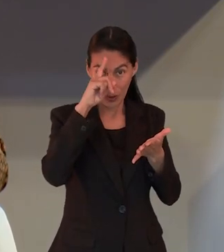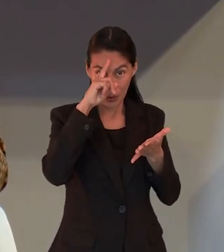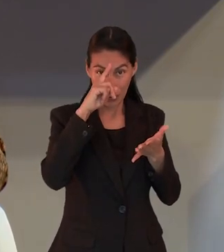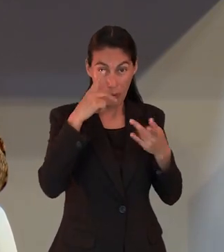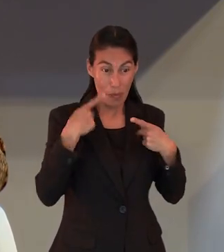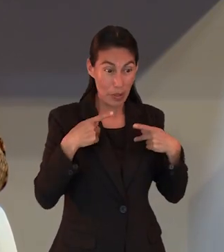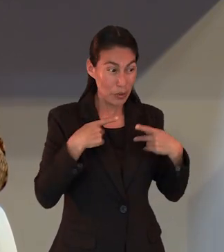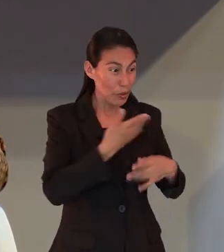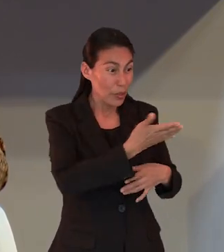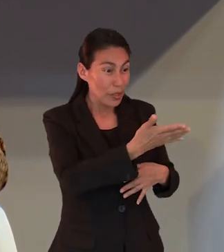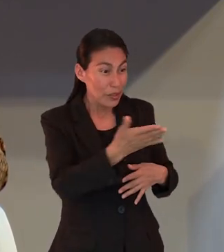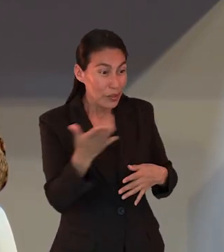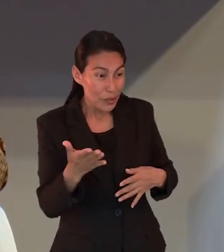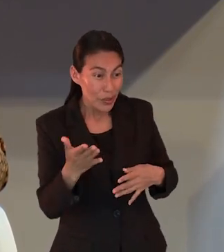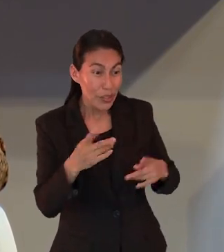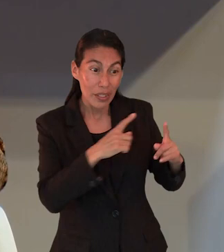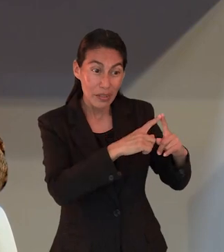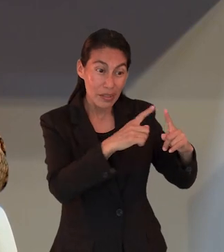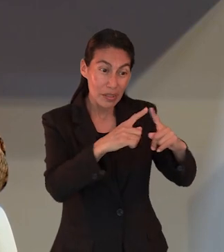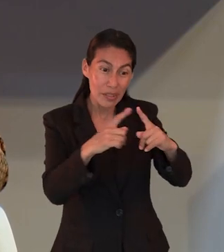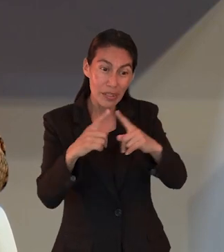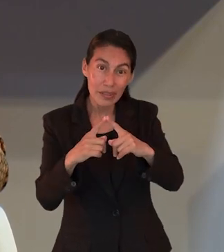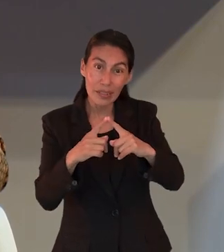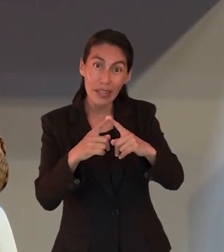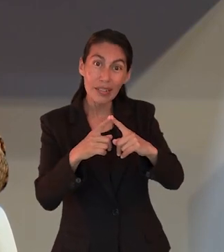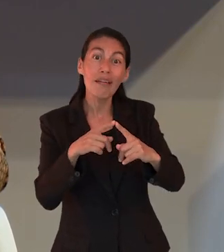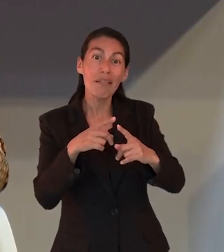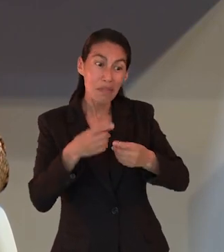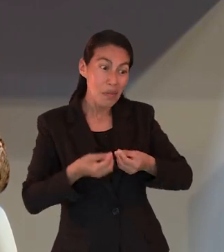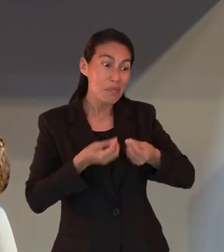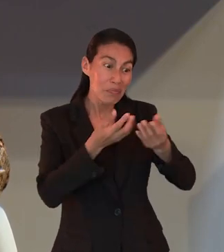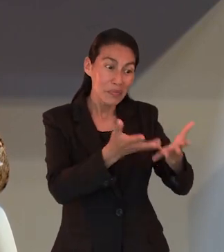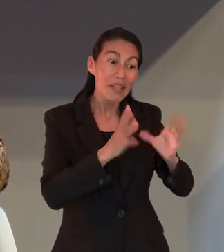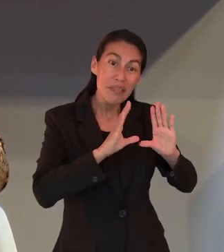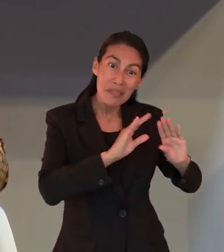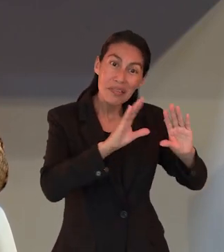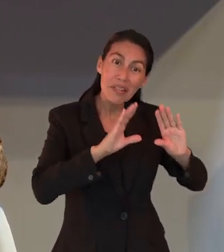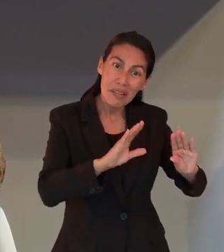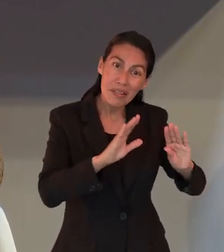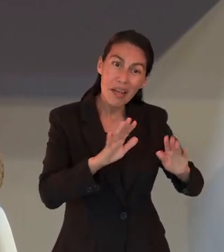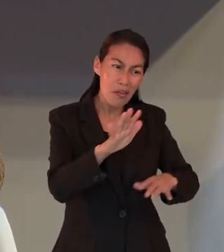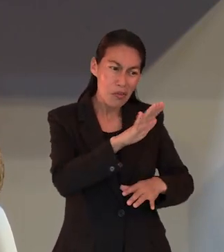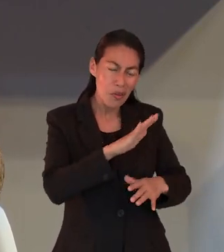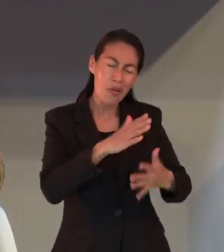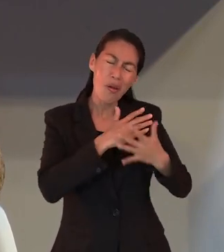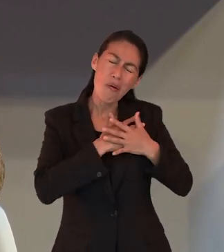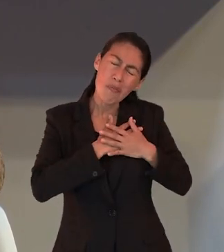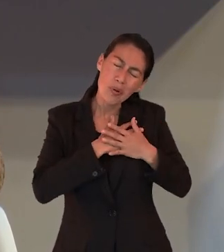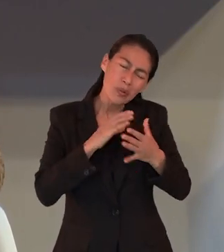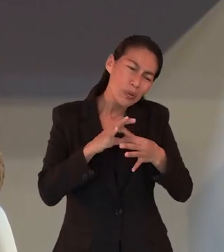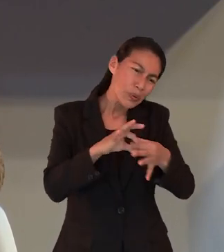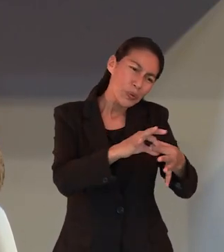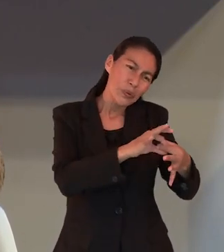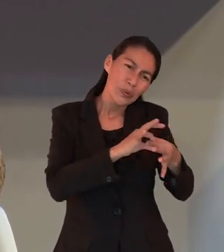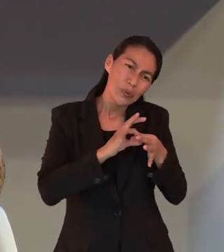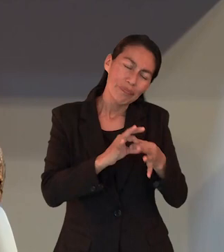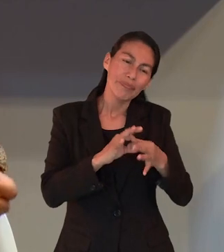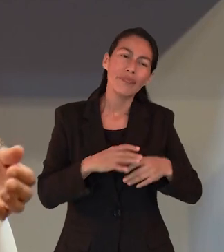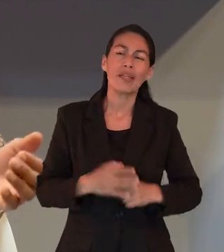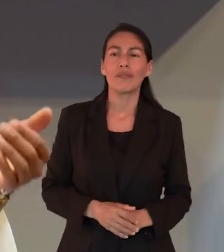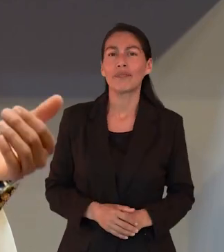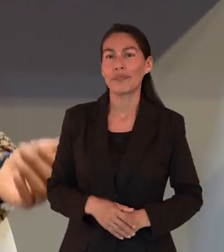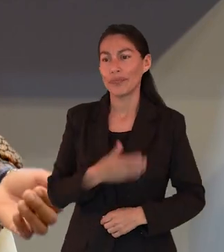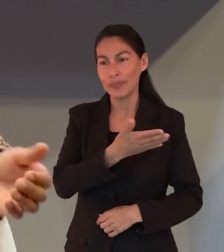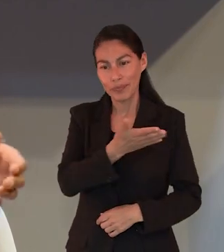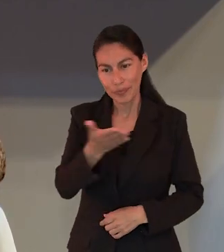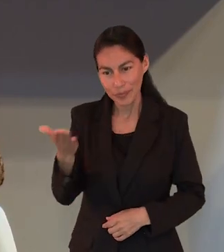iglesia pueda permanecer fiel. Pero quisiera aprovechar la oportunidad para que cada uno de nuestros